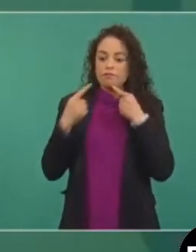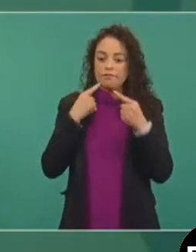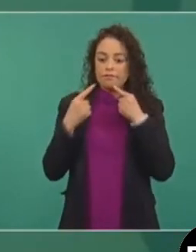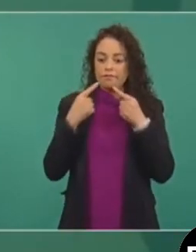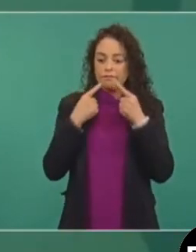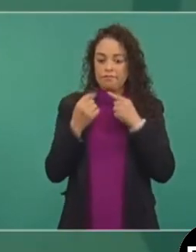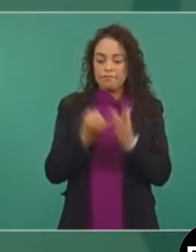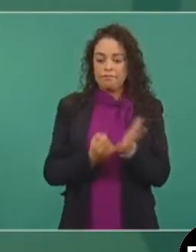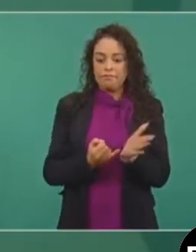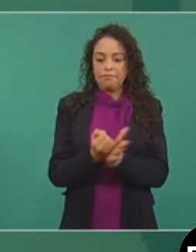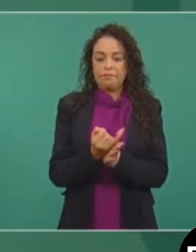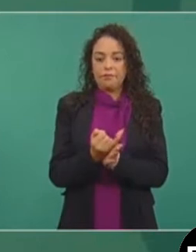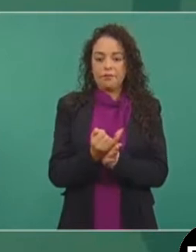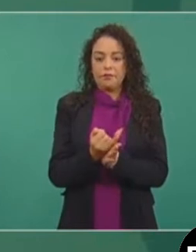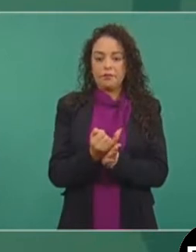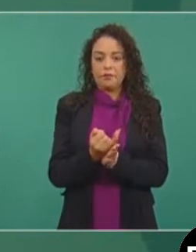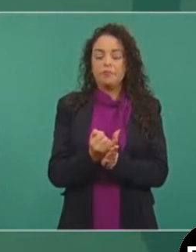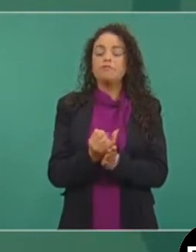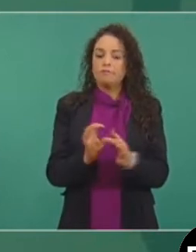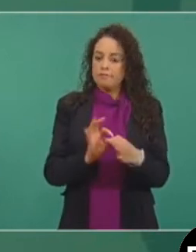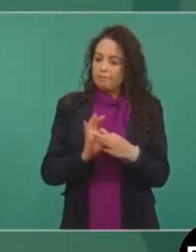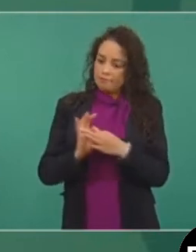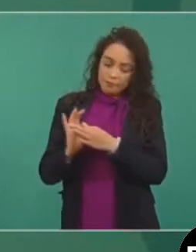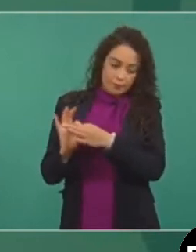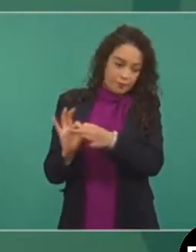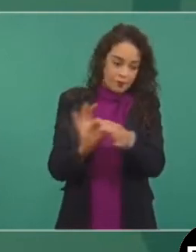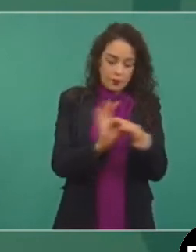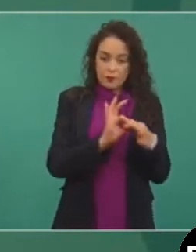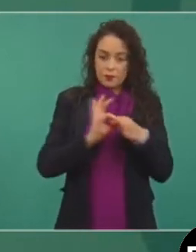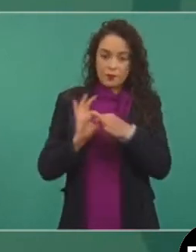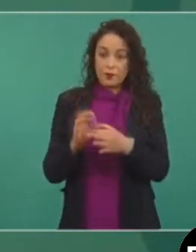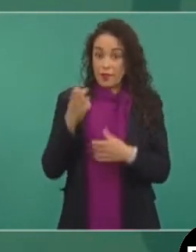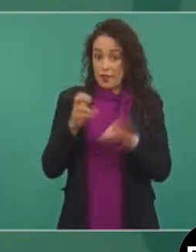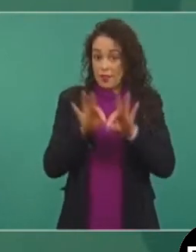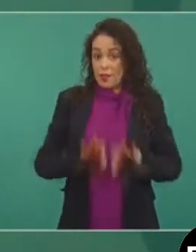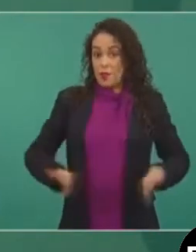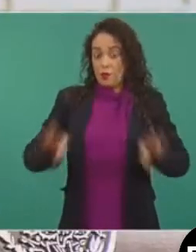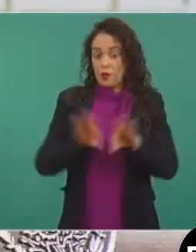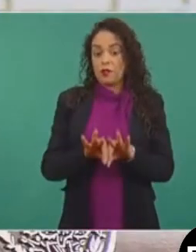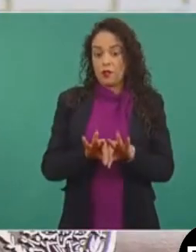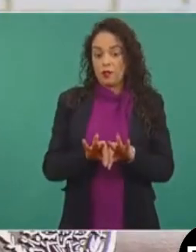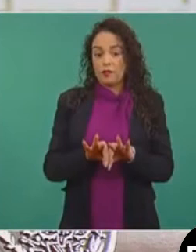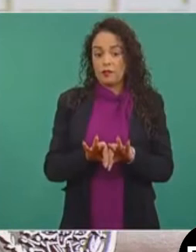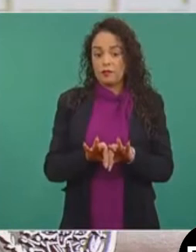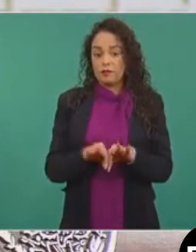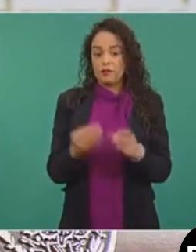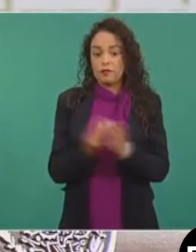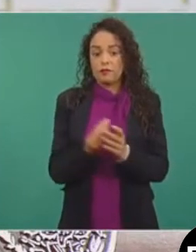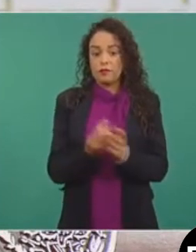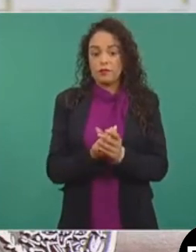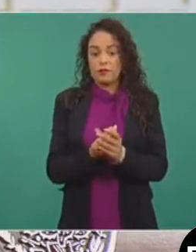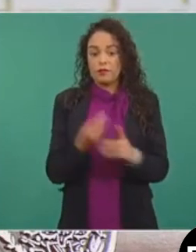unánime, y esto es muy importante, entre el sector empresarial,